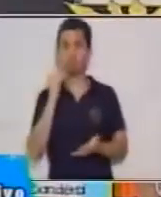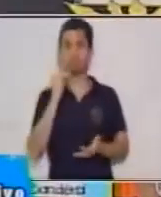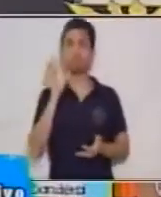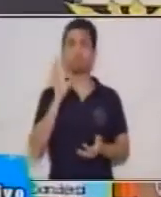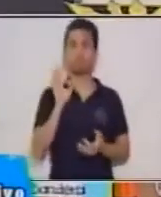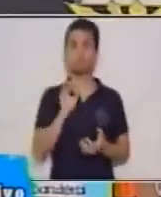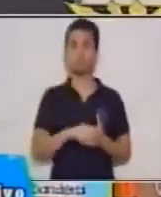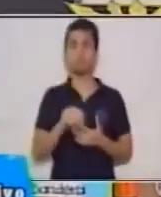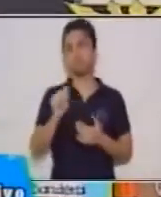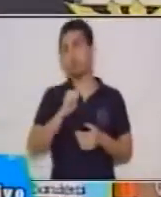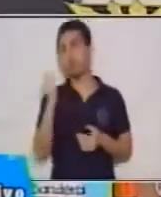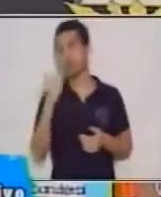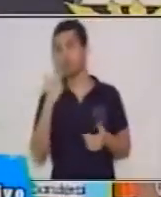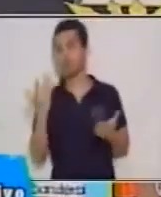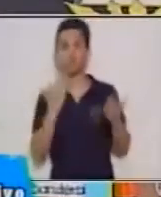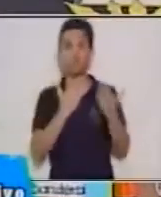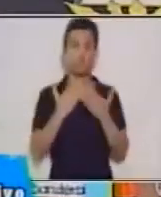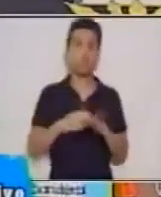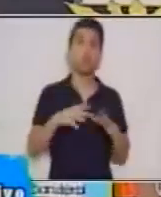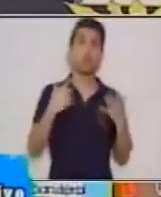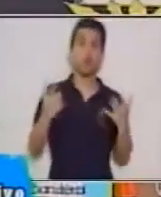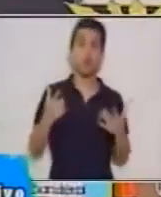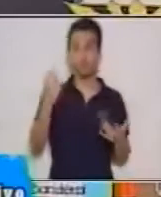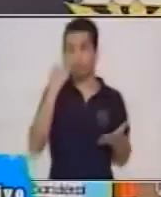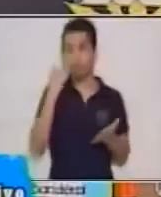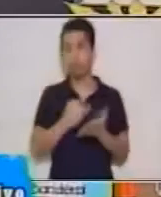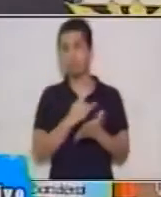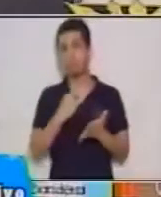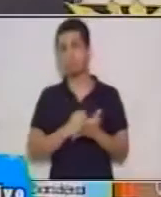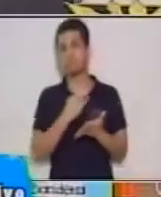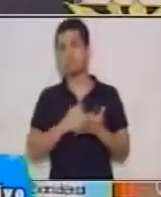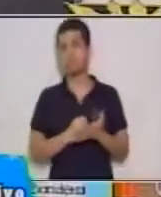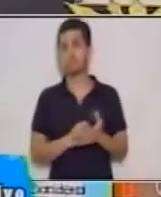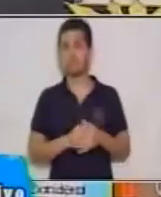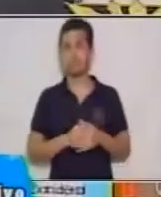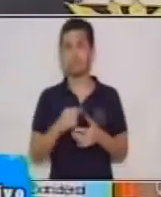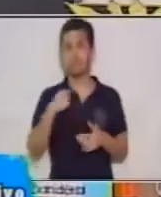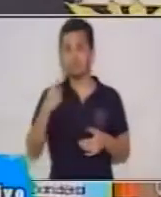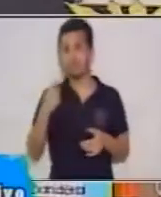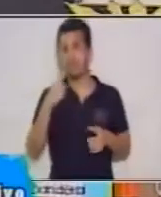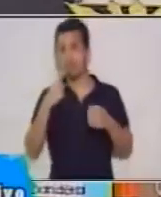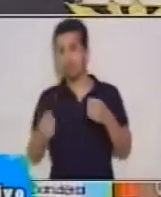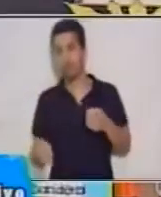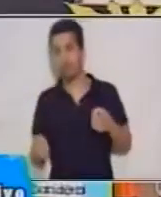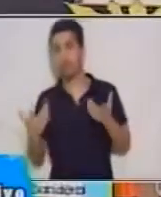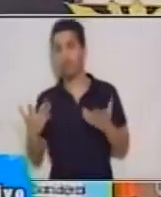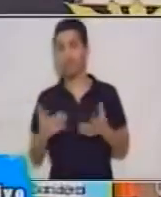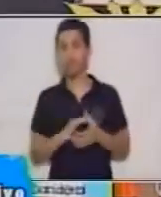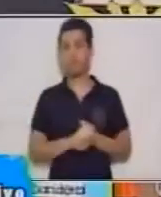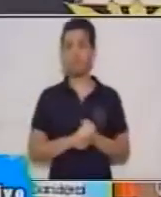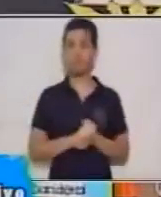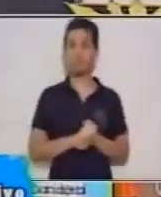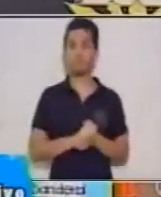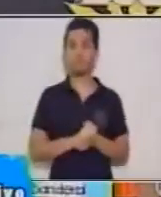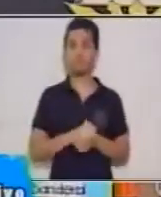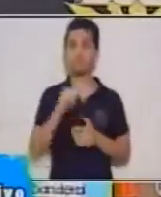otro estudio por aparte de esa investigación, de lo que a mí me está llamando la atención. Este es el lenguaje